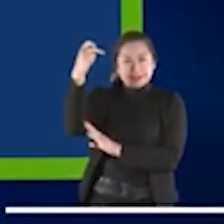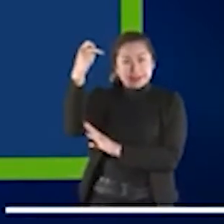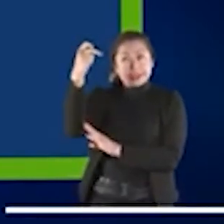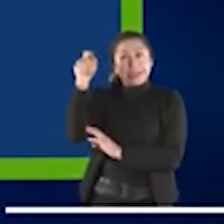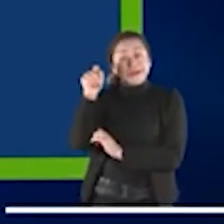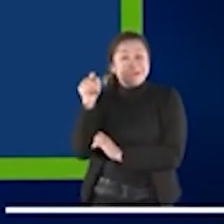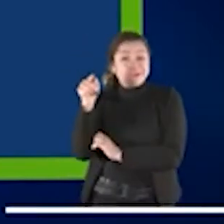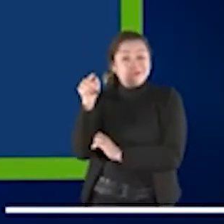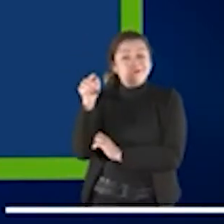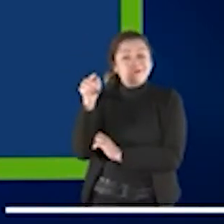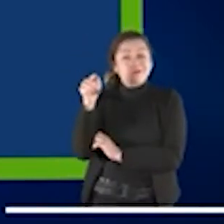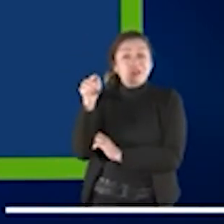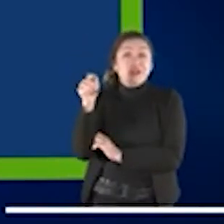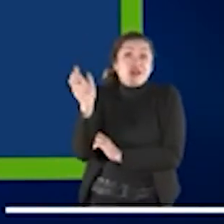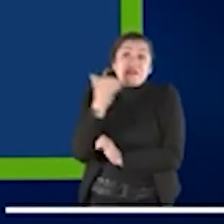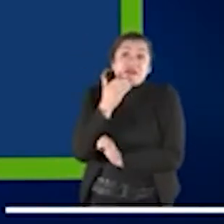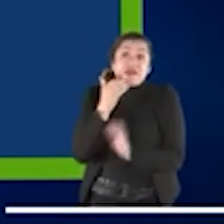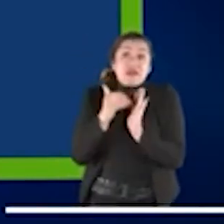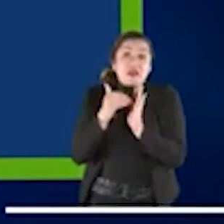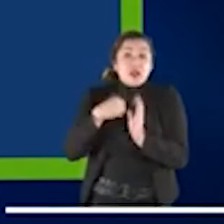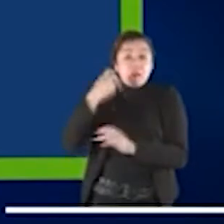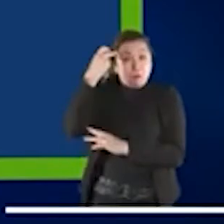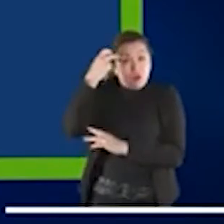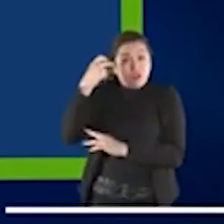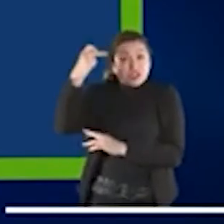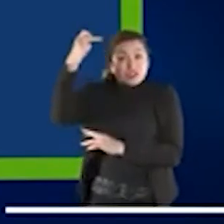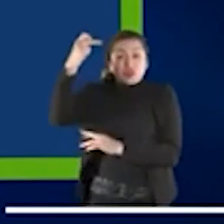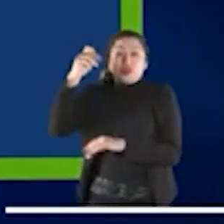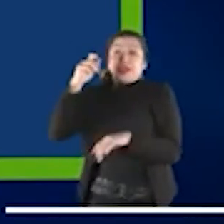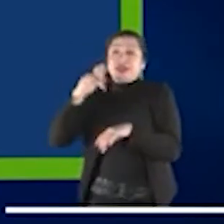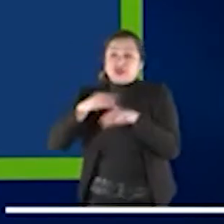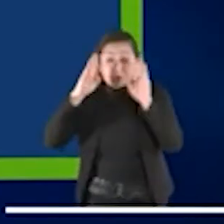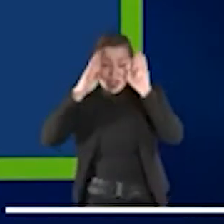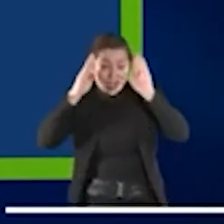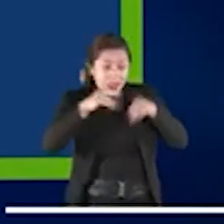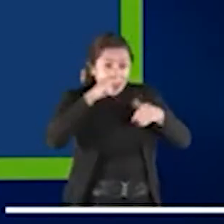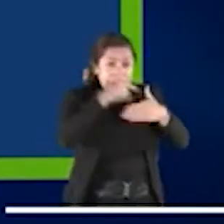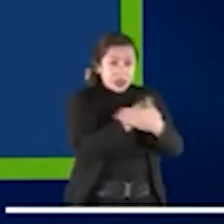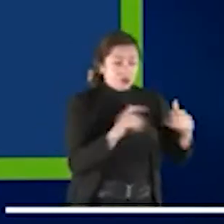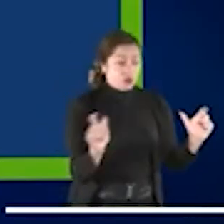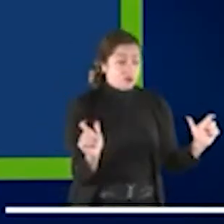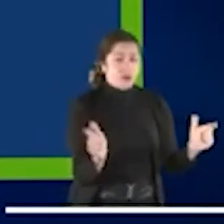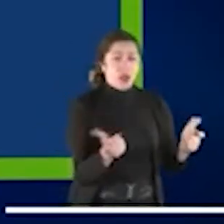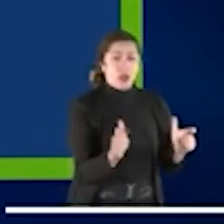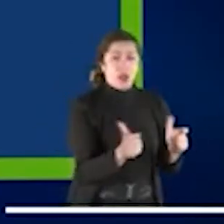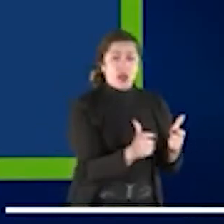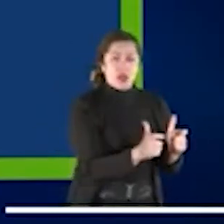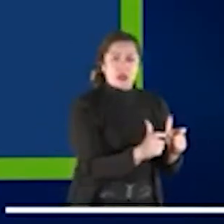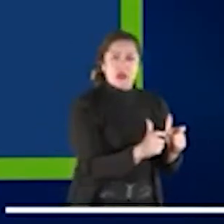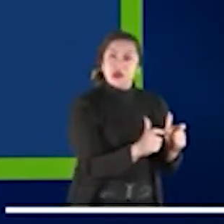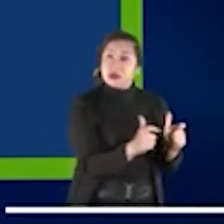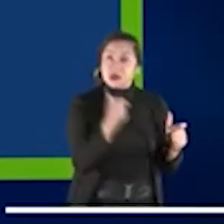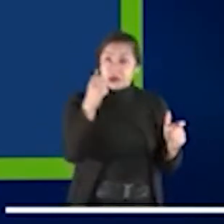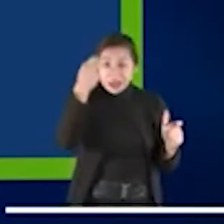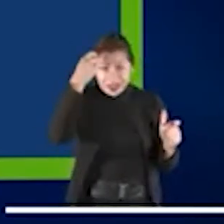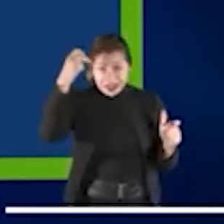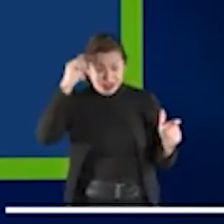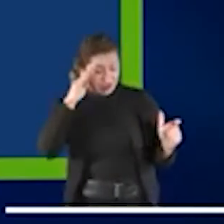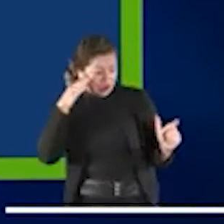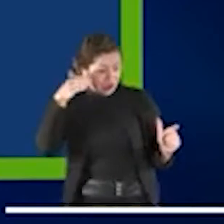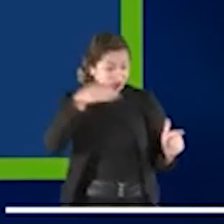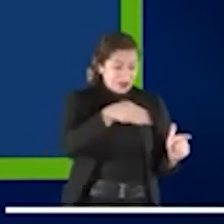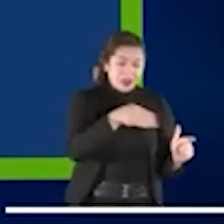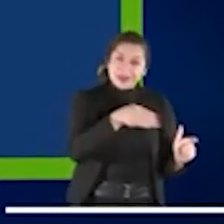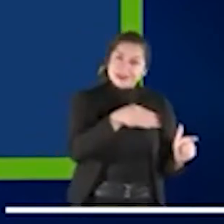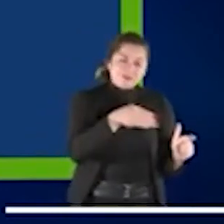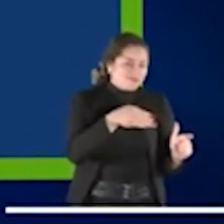a reducir el número de niños en privación de libertad, en detención, también significa cómo vamos